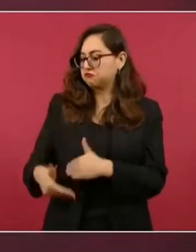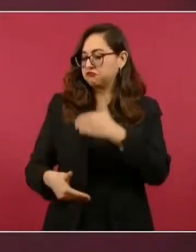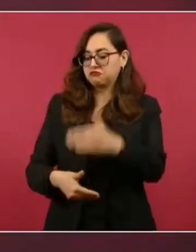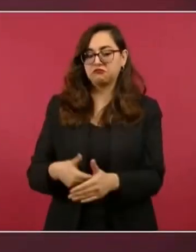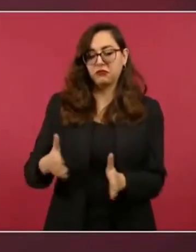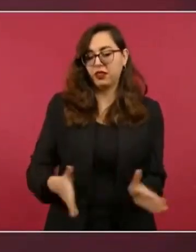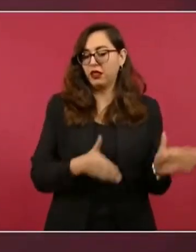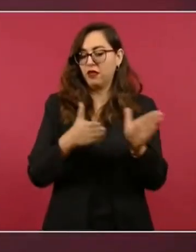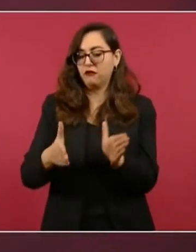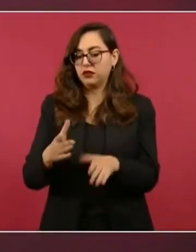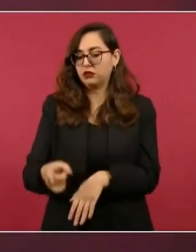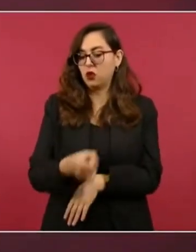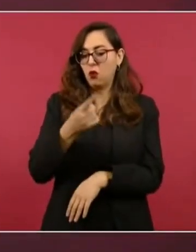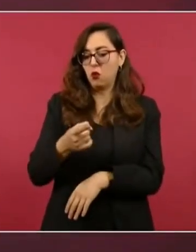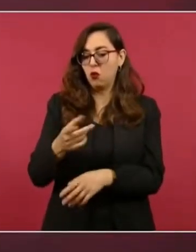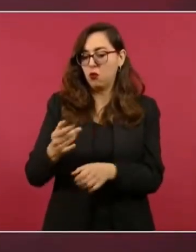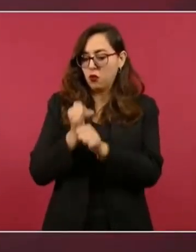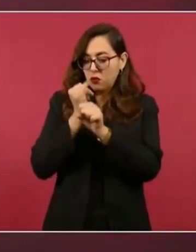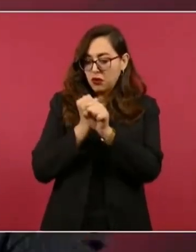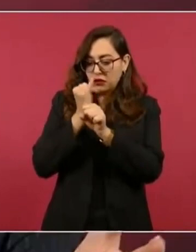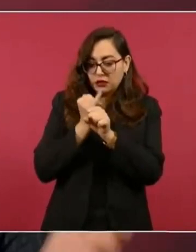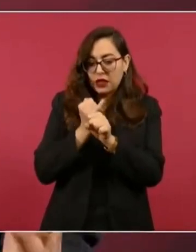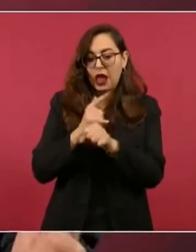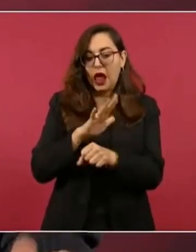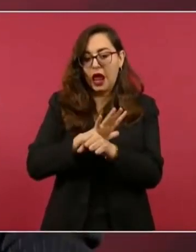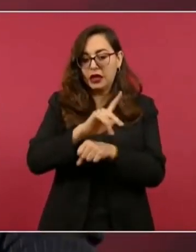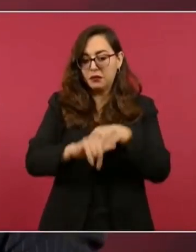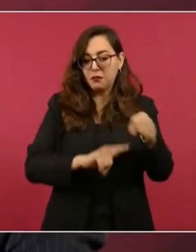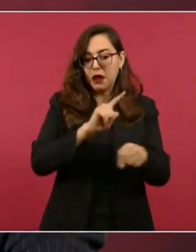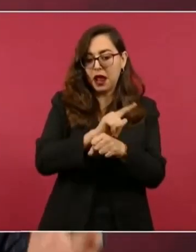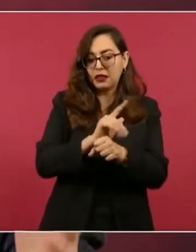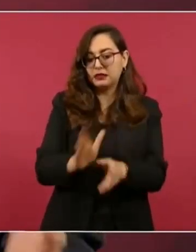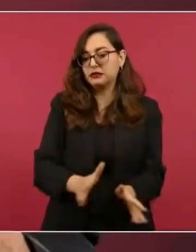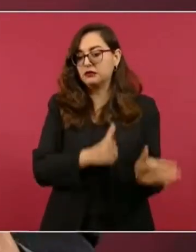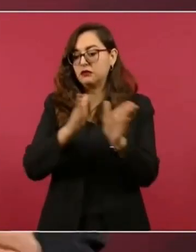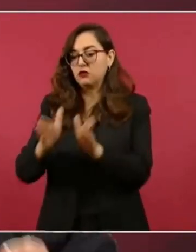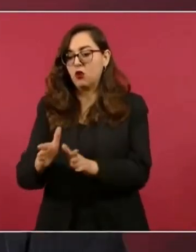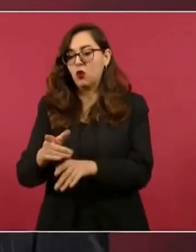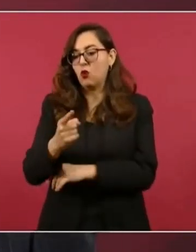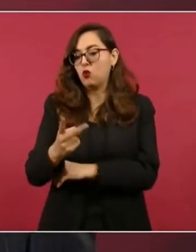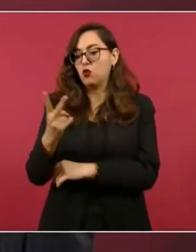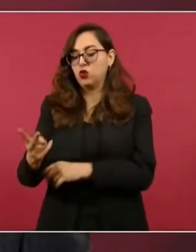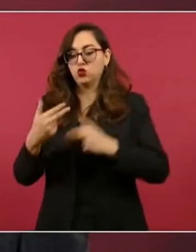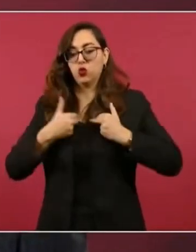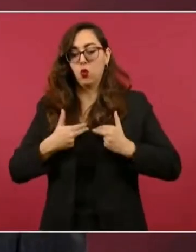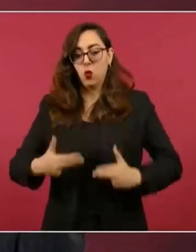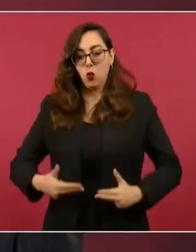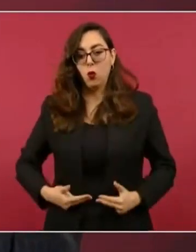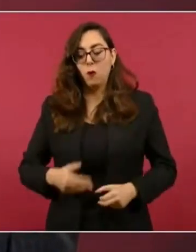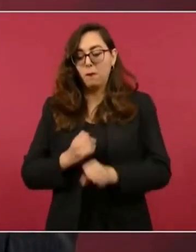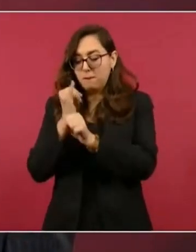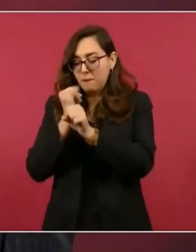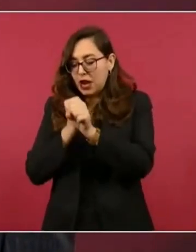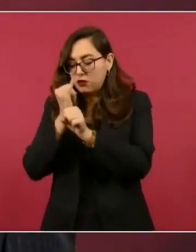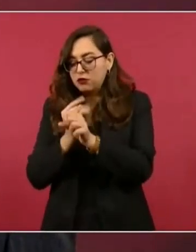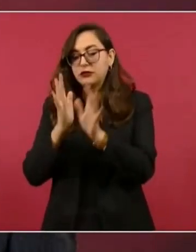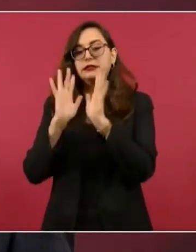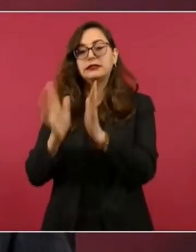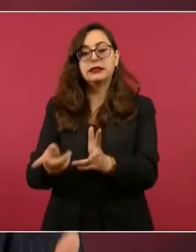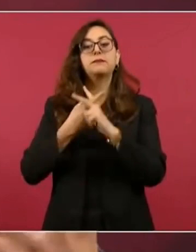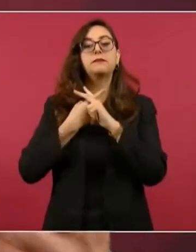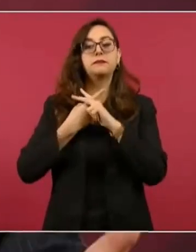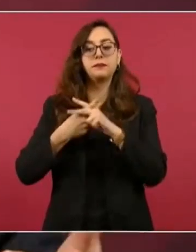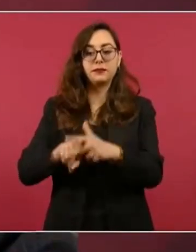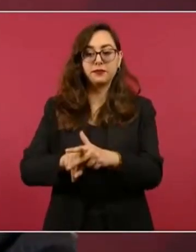desarrollo preclínico, es decir, investigación en animales, y posteriormente entró a las fases 1 y 2 de investigación en seres humanos.